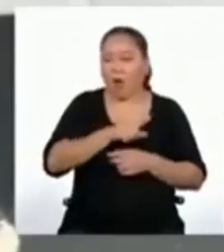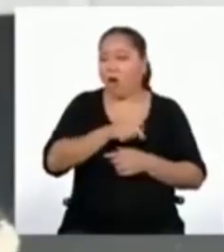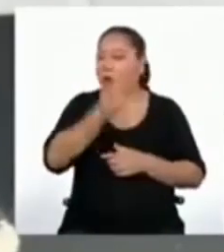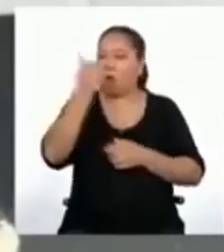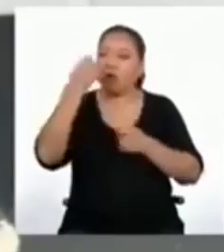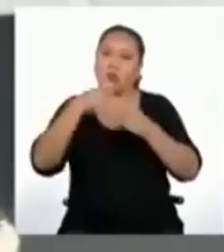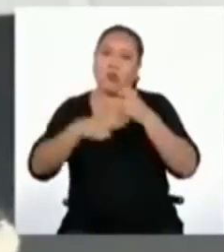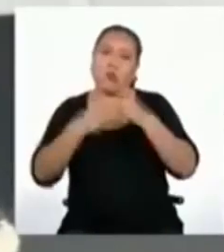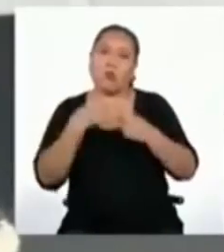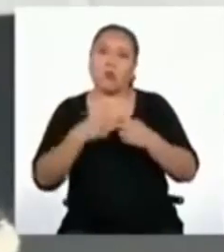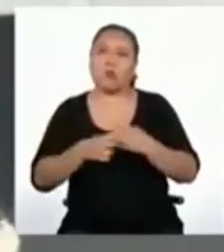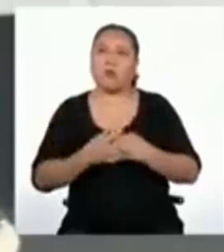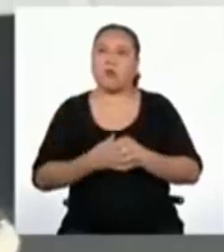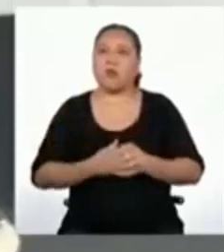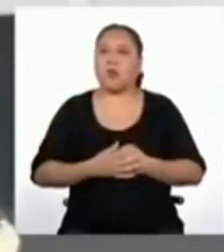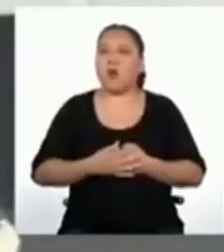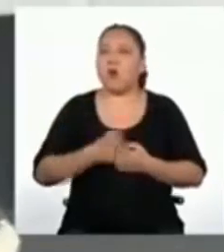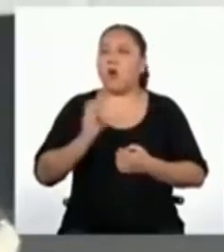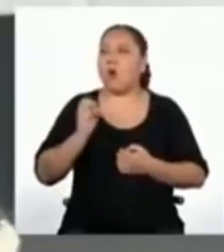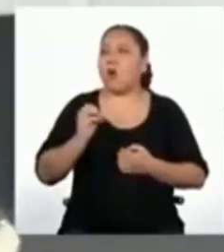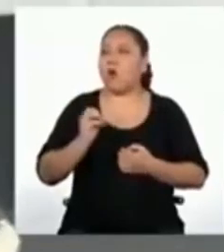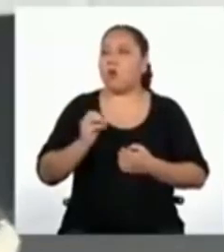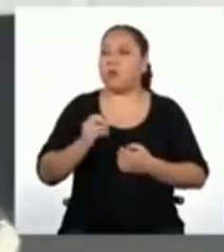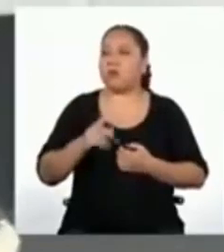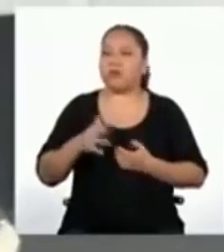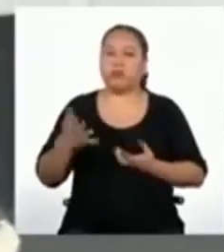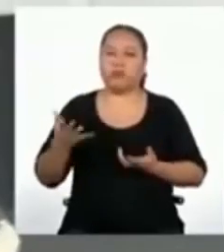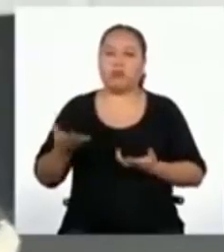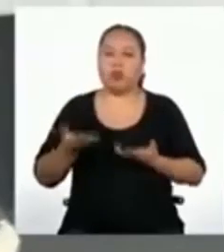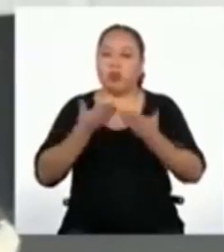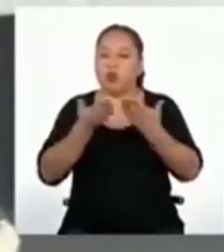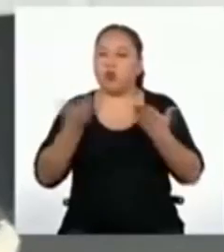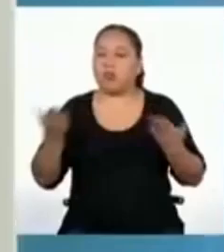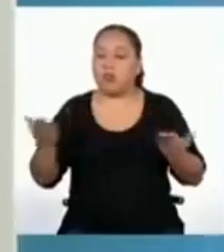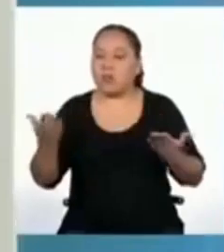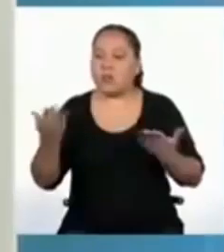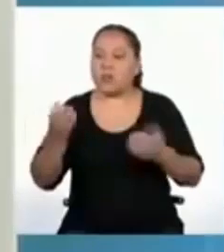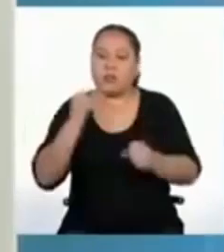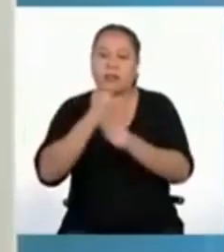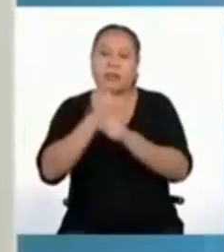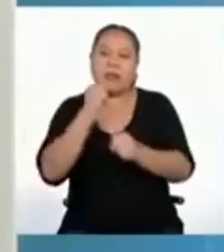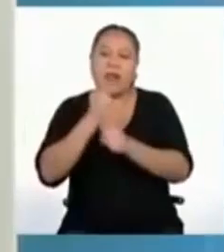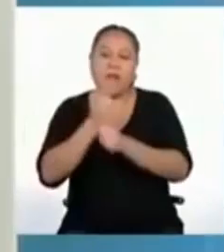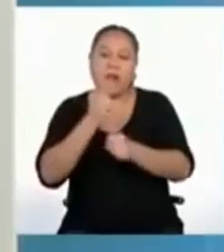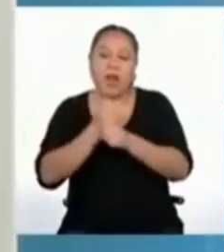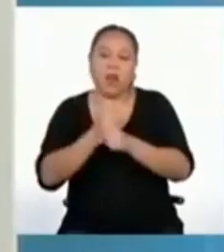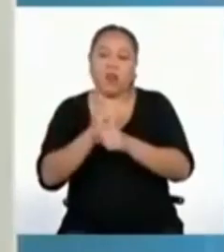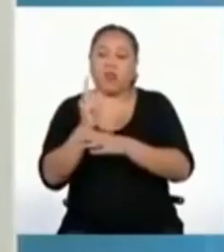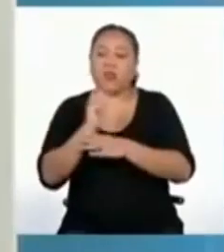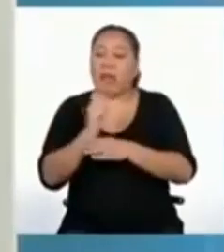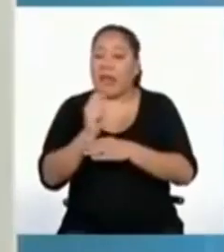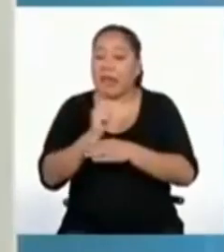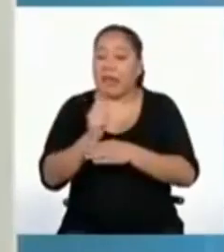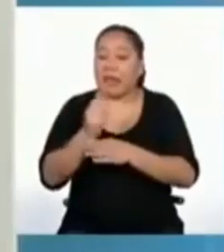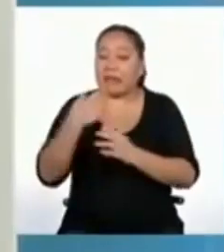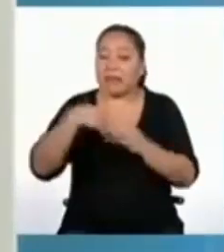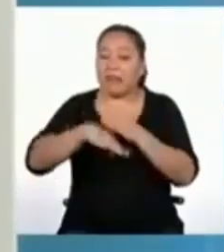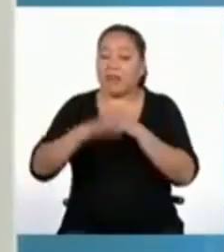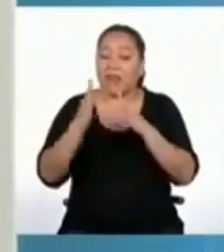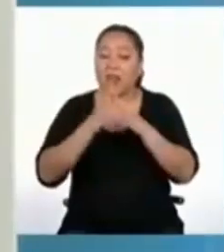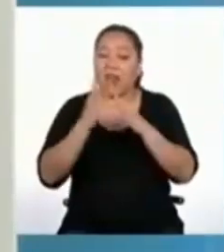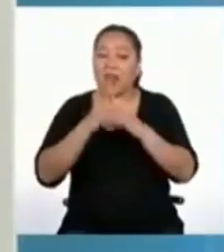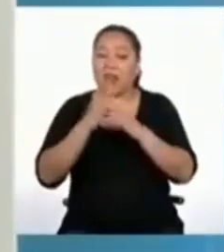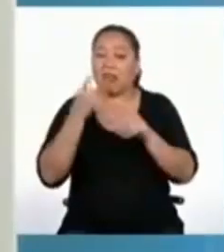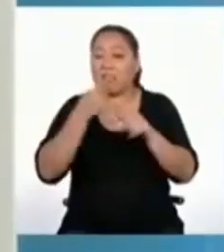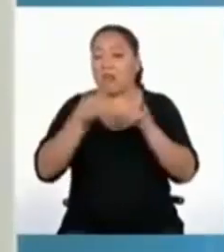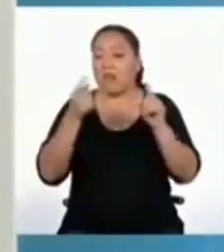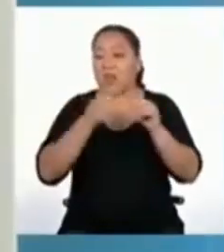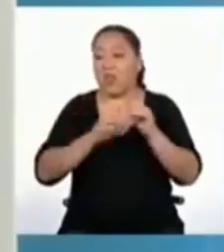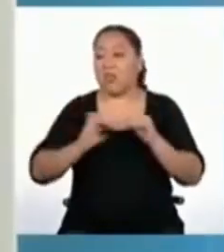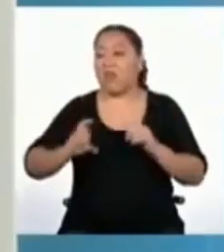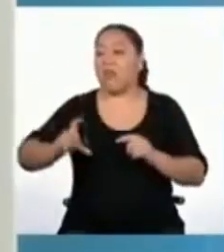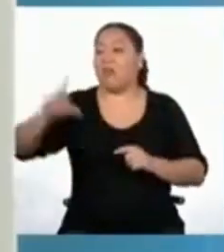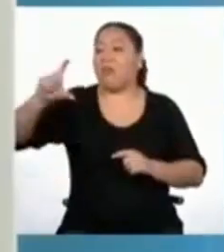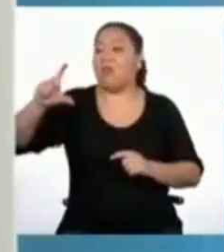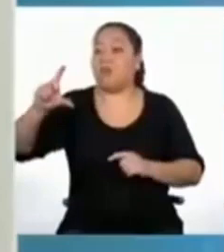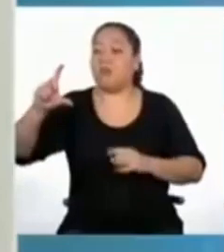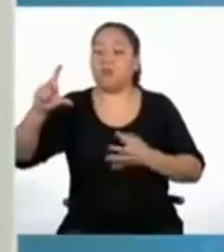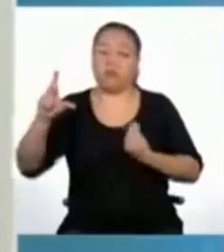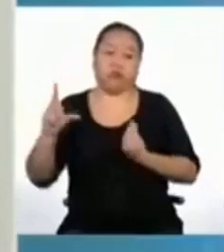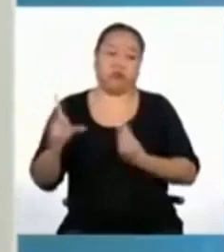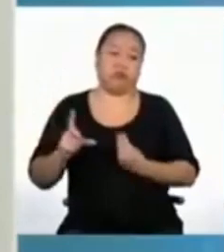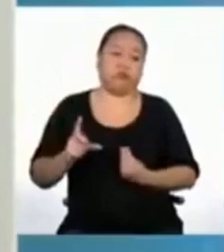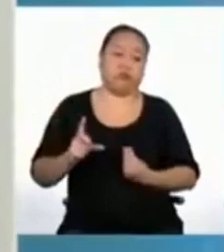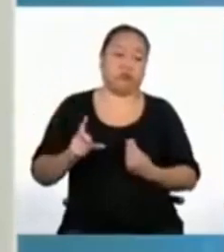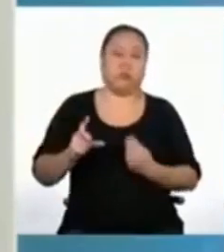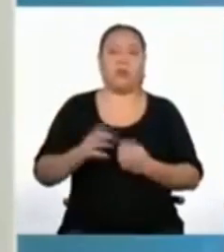Cuando hay una distribución desigual en las labores domésticas. Entiendo. Yo recuerdo que cuando era chica